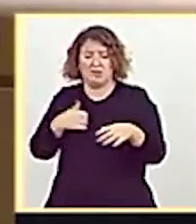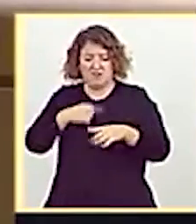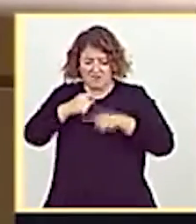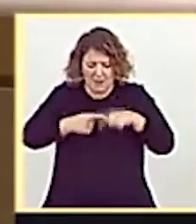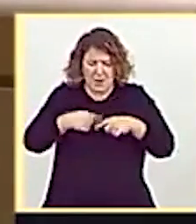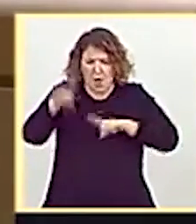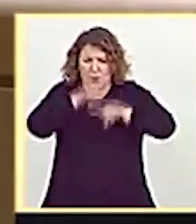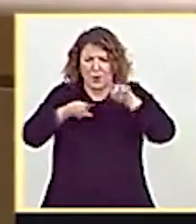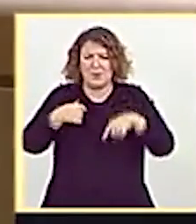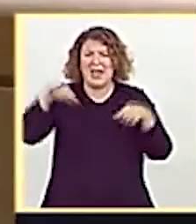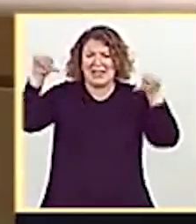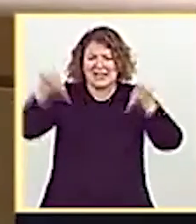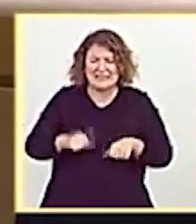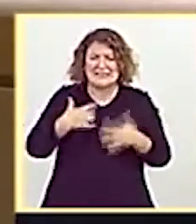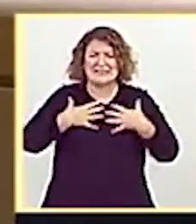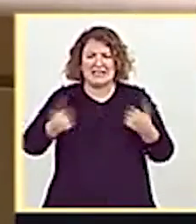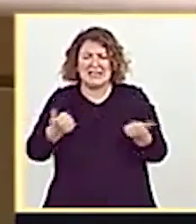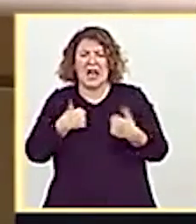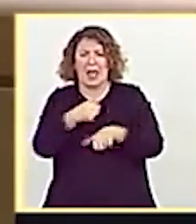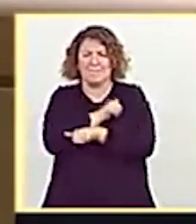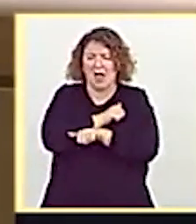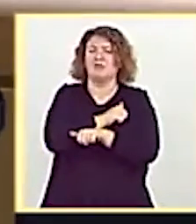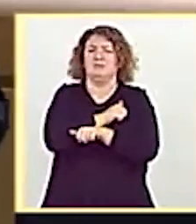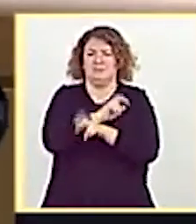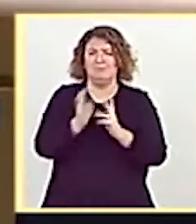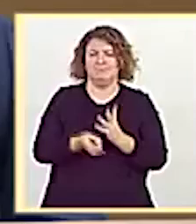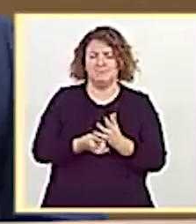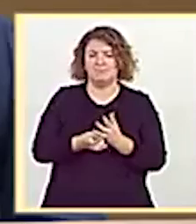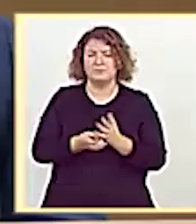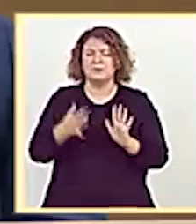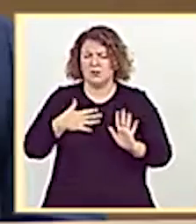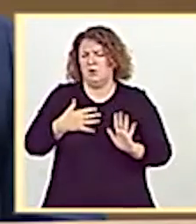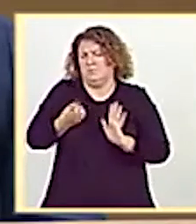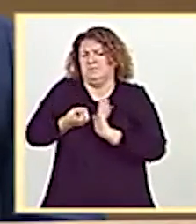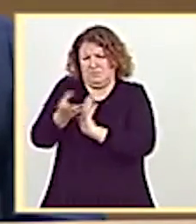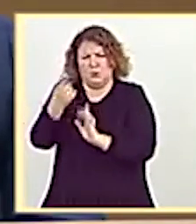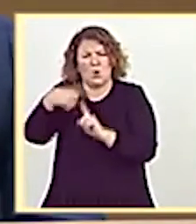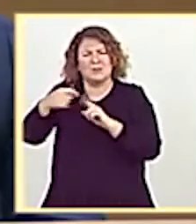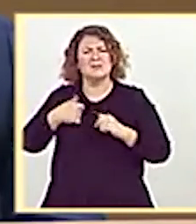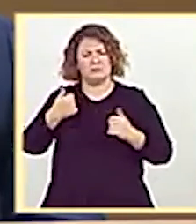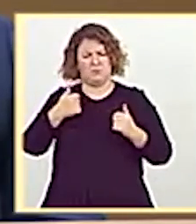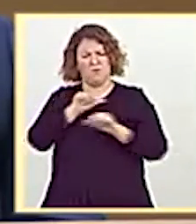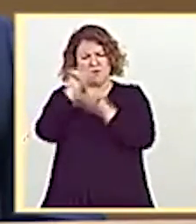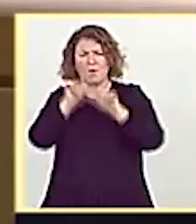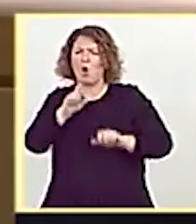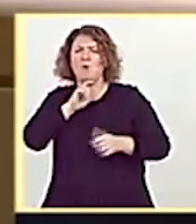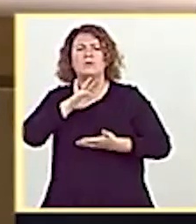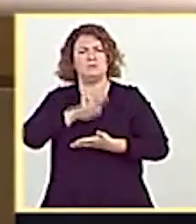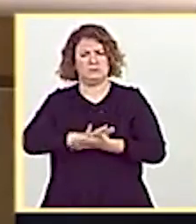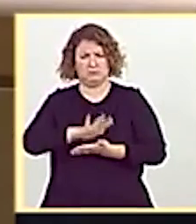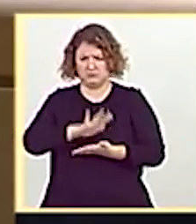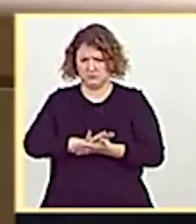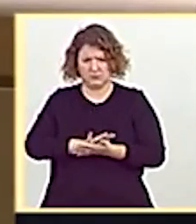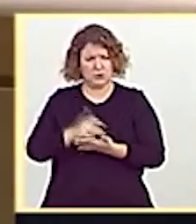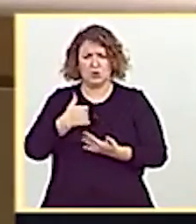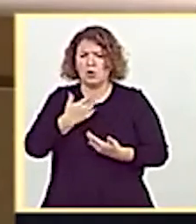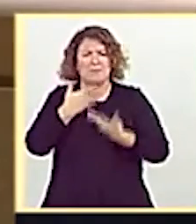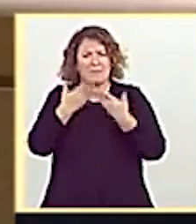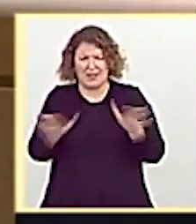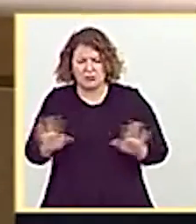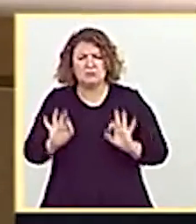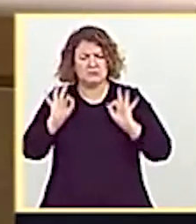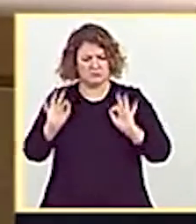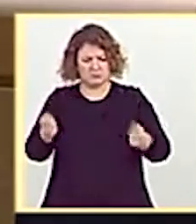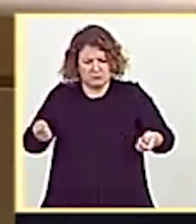familias, de crisis sanitaria. Déjeme que le haga unas reflexiones desde la serenidad, señor Bernabé, y no la perdamos, porque es la única